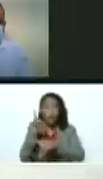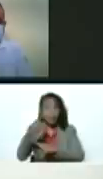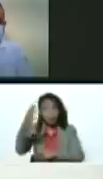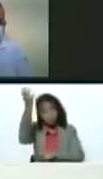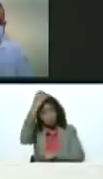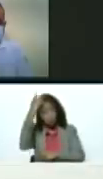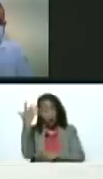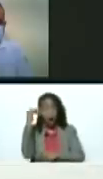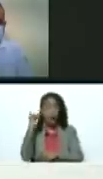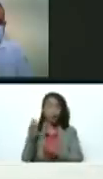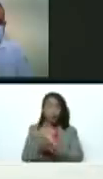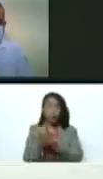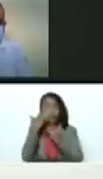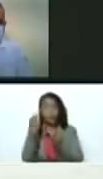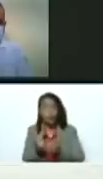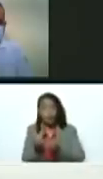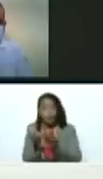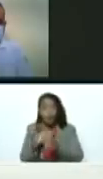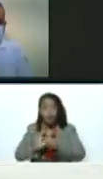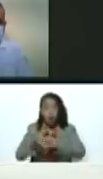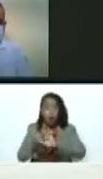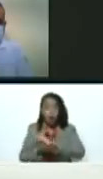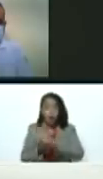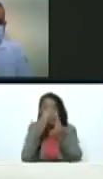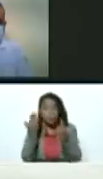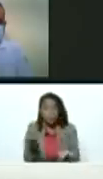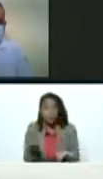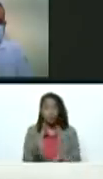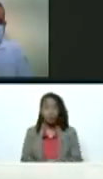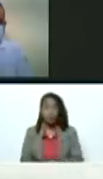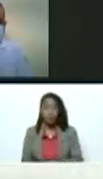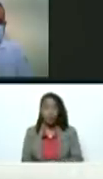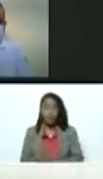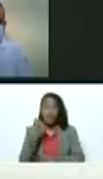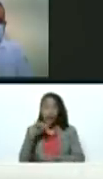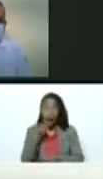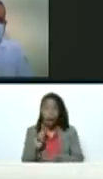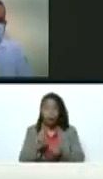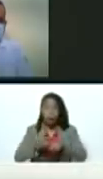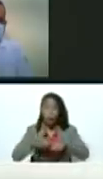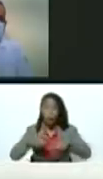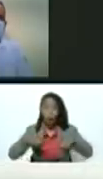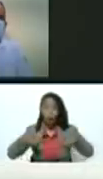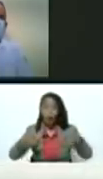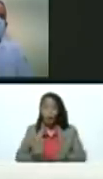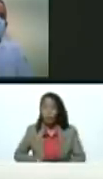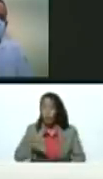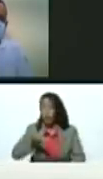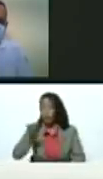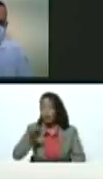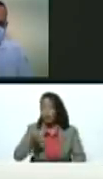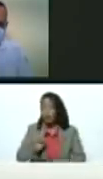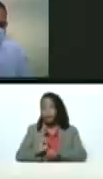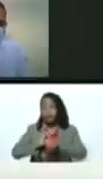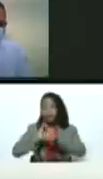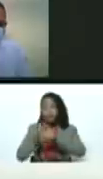perdona. Y tenemos, bueno, un crecimiento importante del coronavirus.